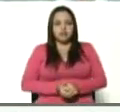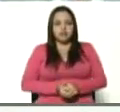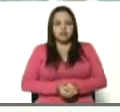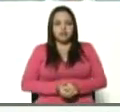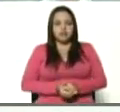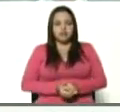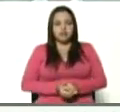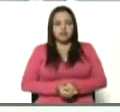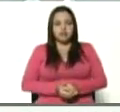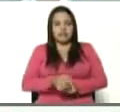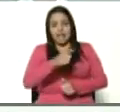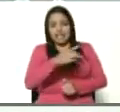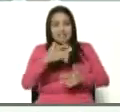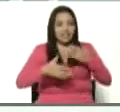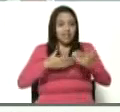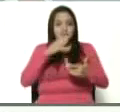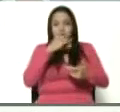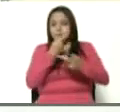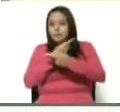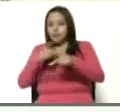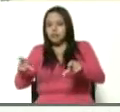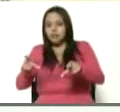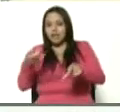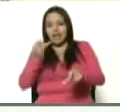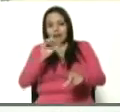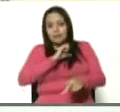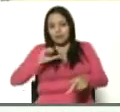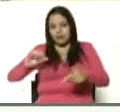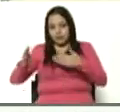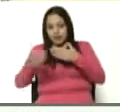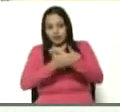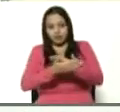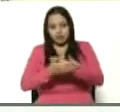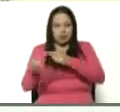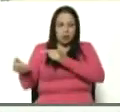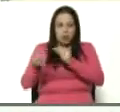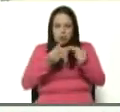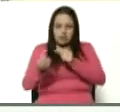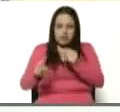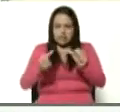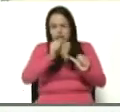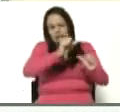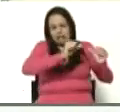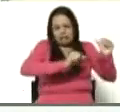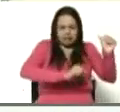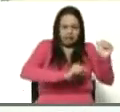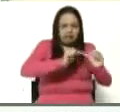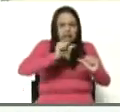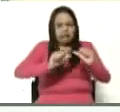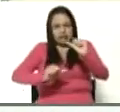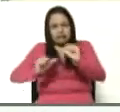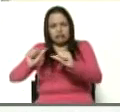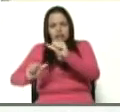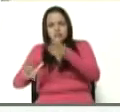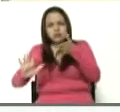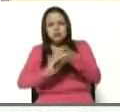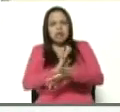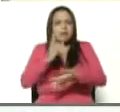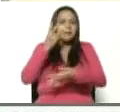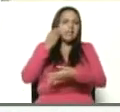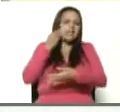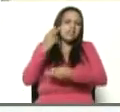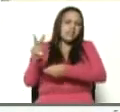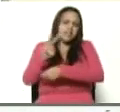Esa actividad no fue pública, fue privada. Y conversamos largamente de la experiencia de Venezuela,